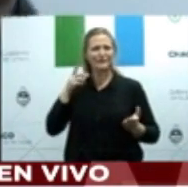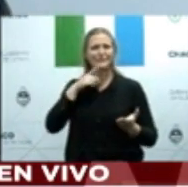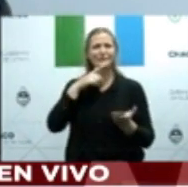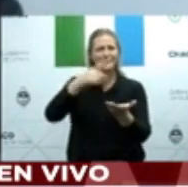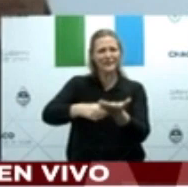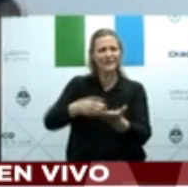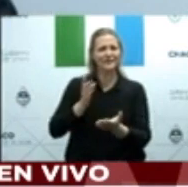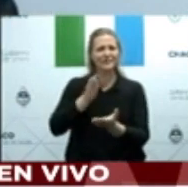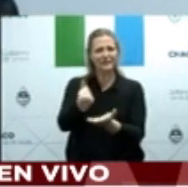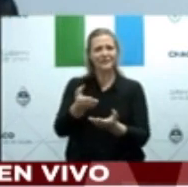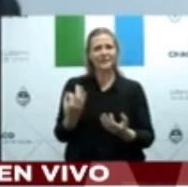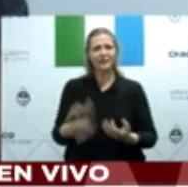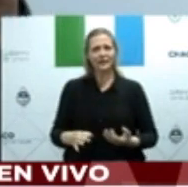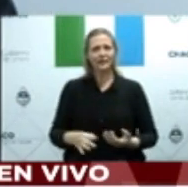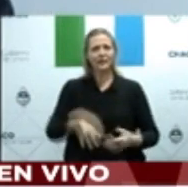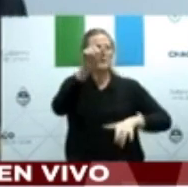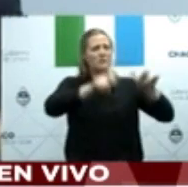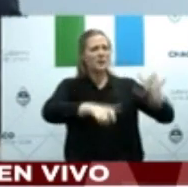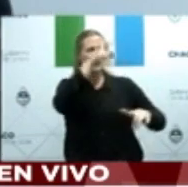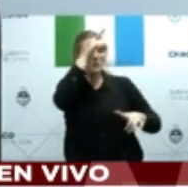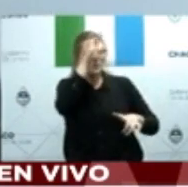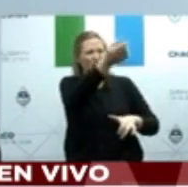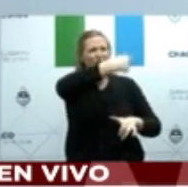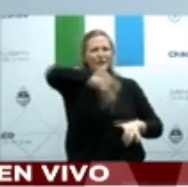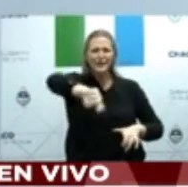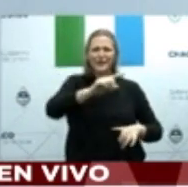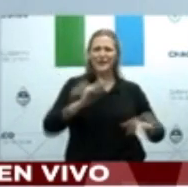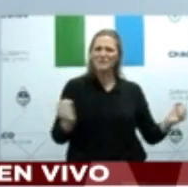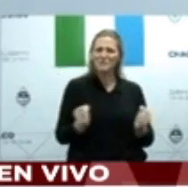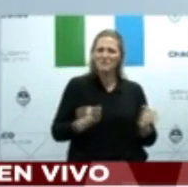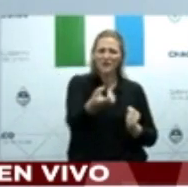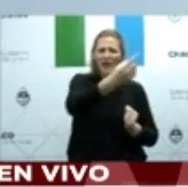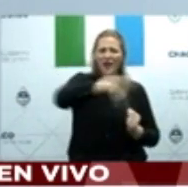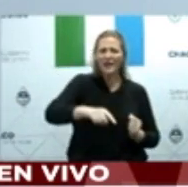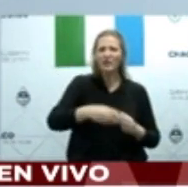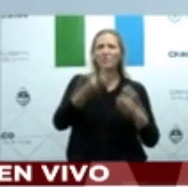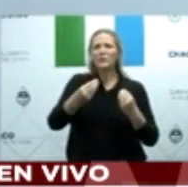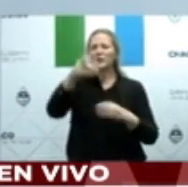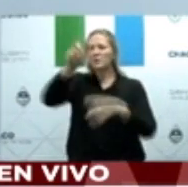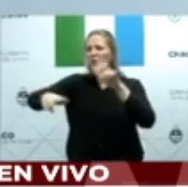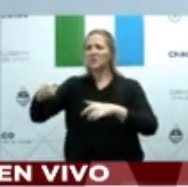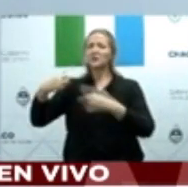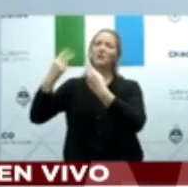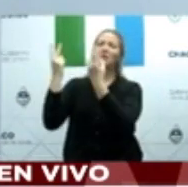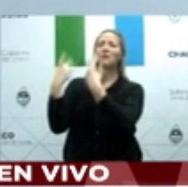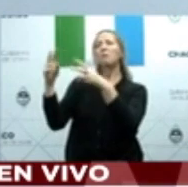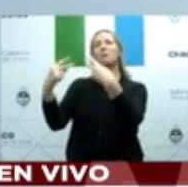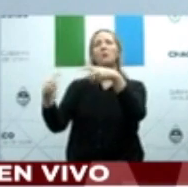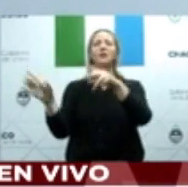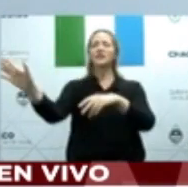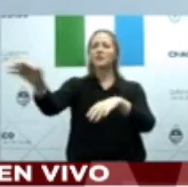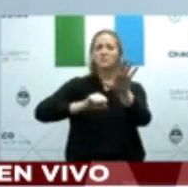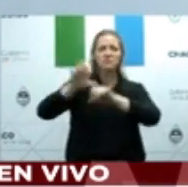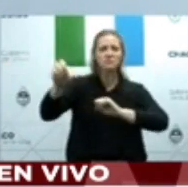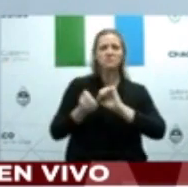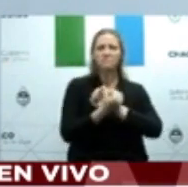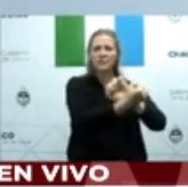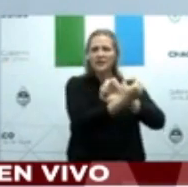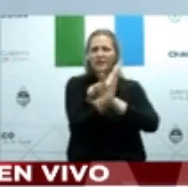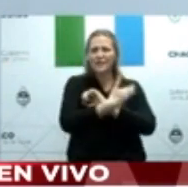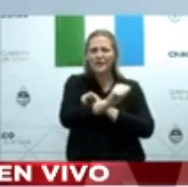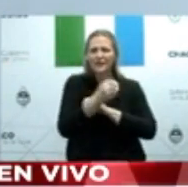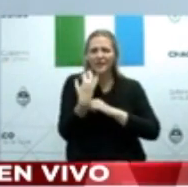objeto de hacer cumplir una norma que está destinada a proteger a todos? La verdad es que siempre me pregunto, ¿es